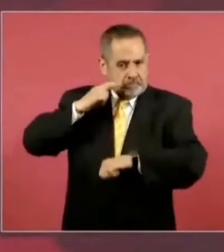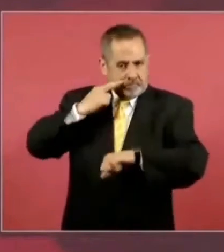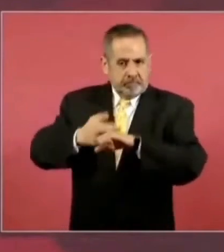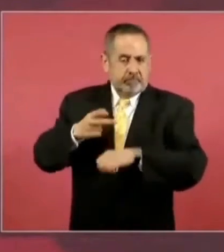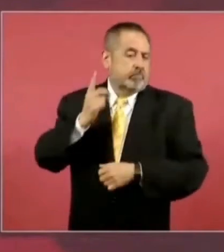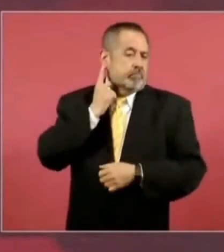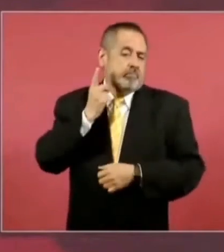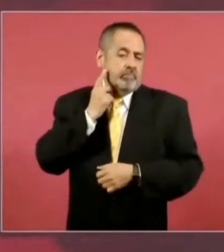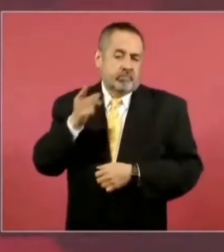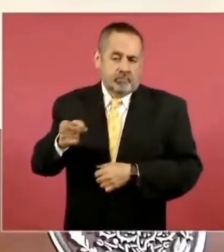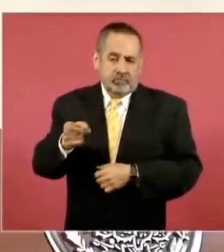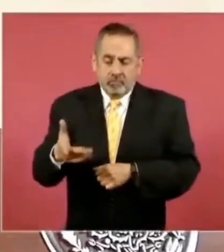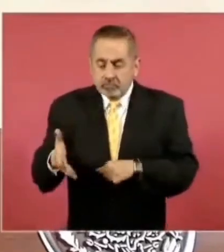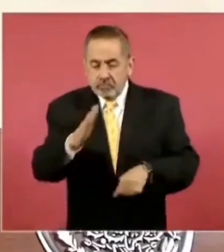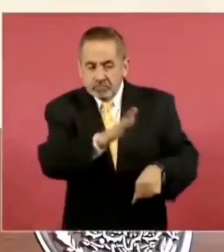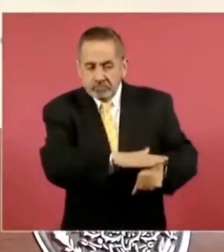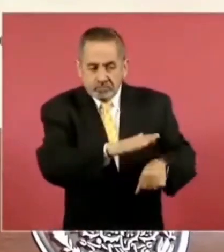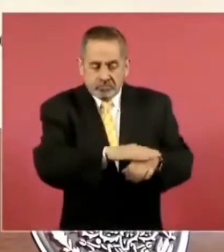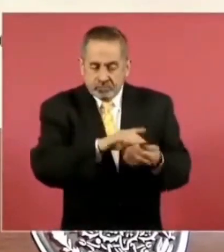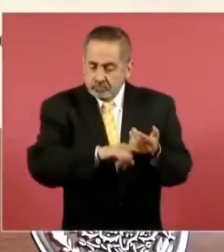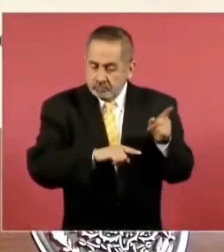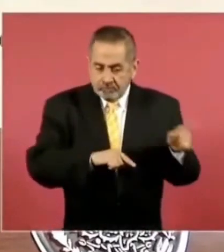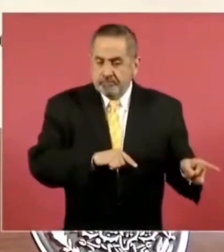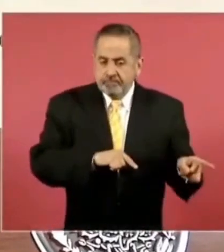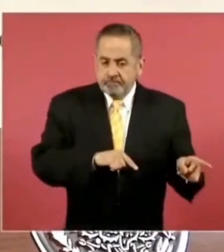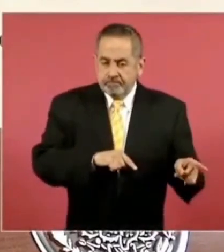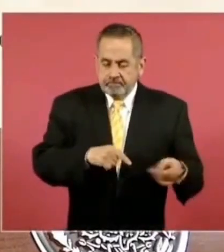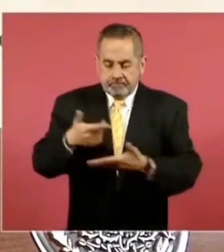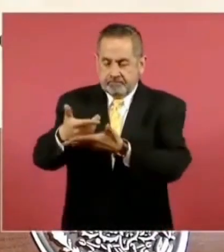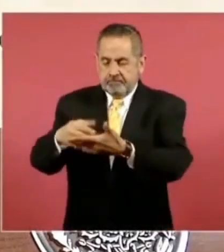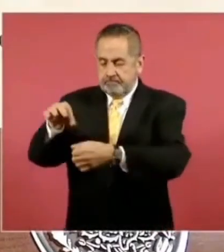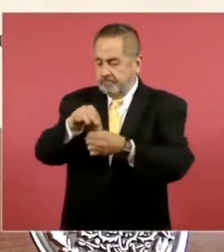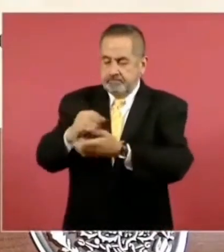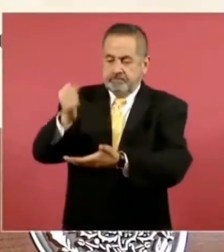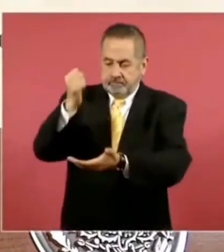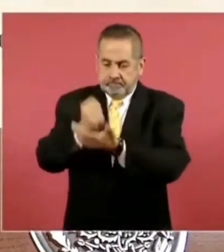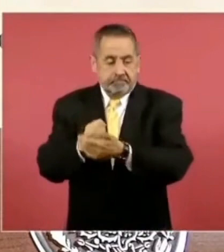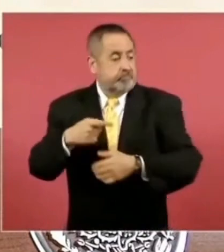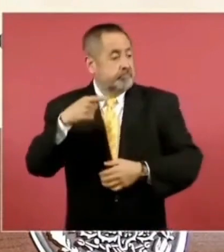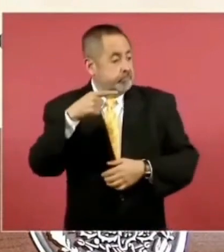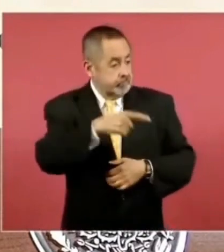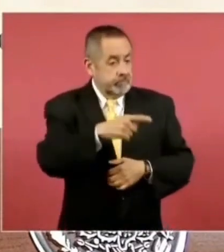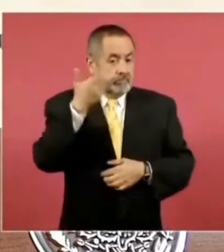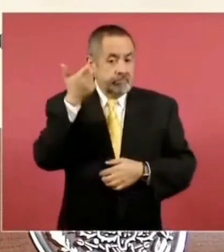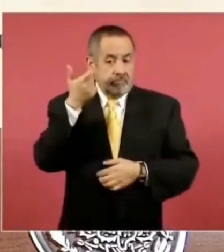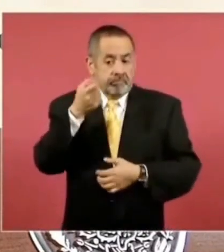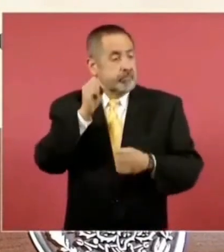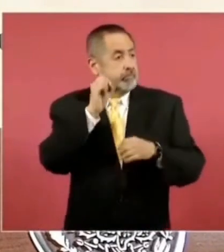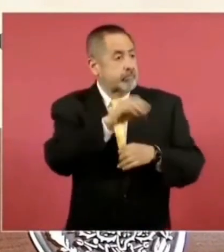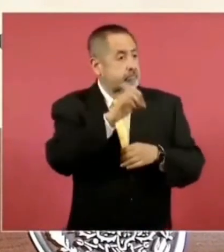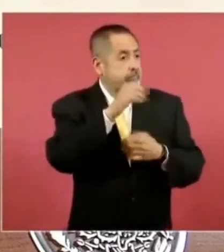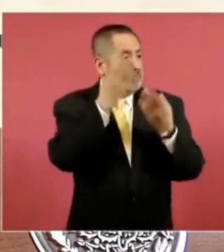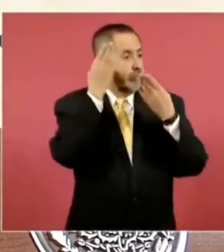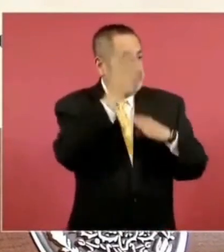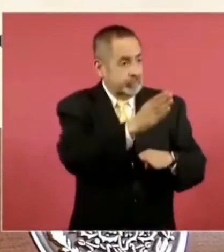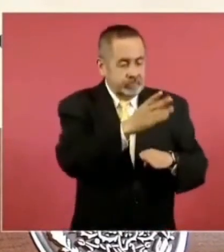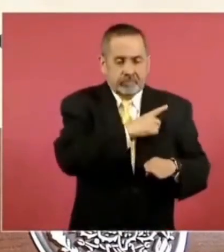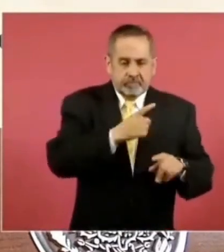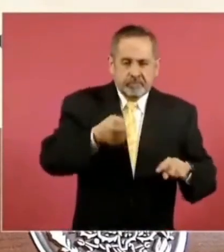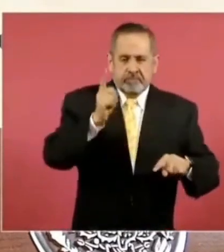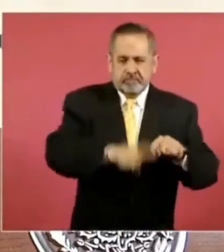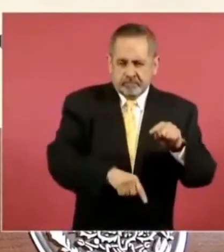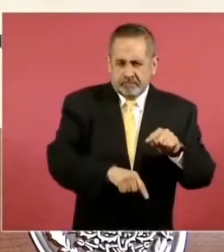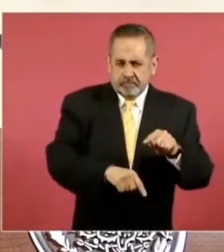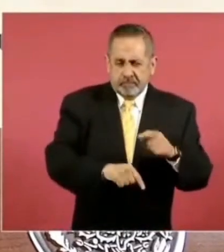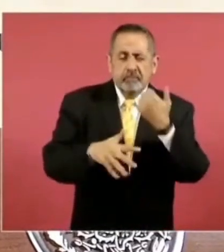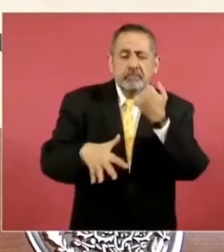que debían de cancelarse esos fideicomisos, uno de ellos de 15